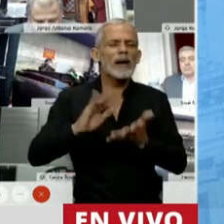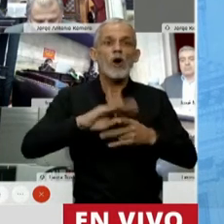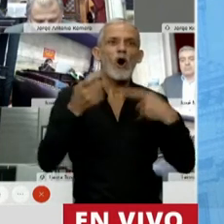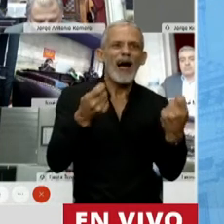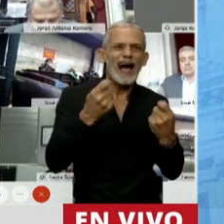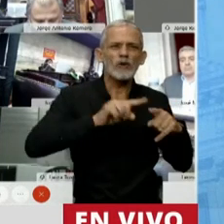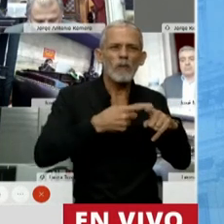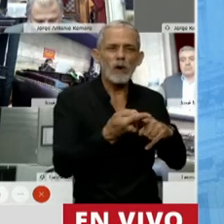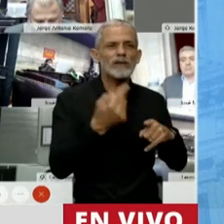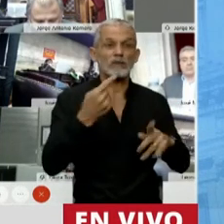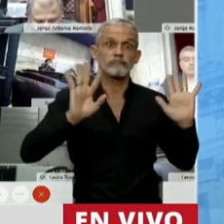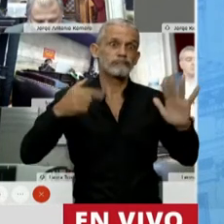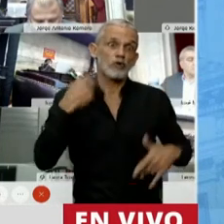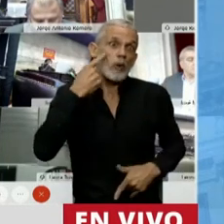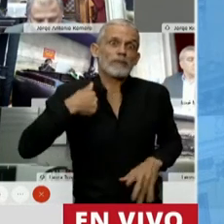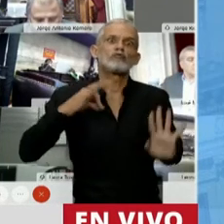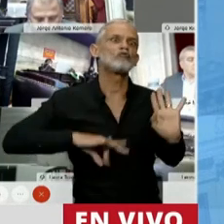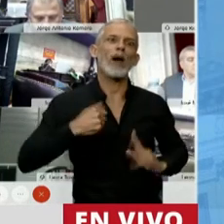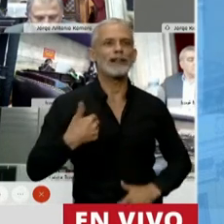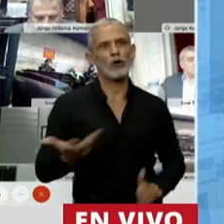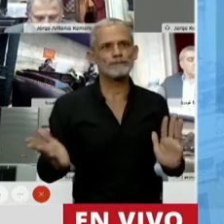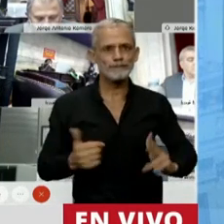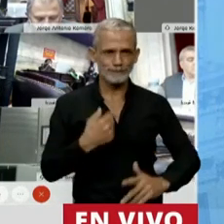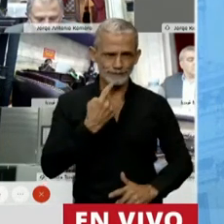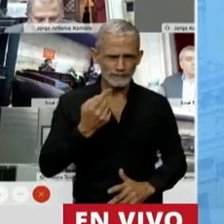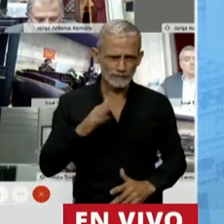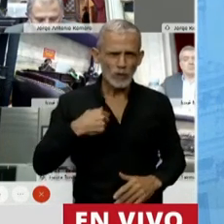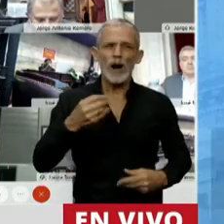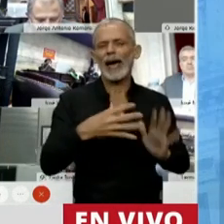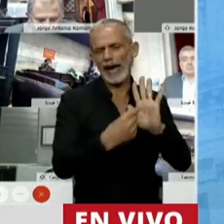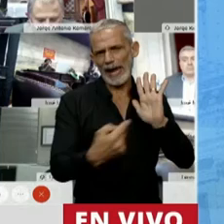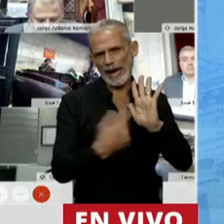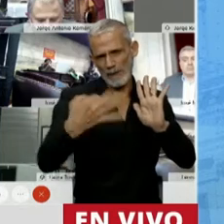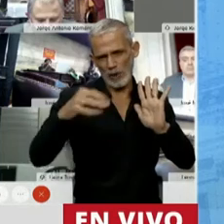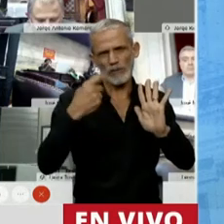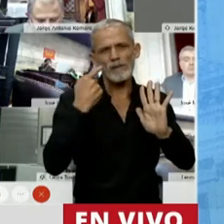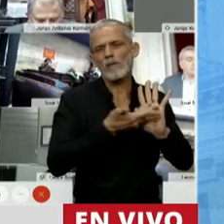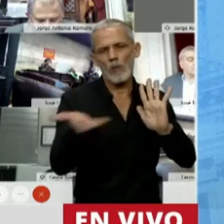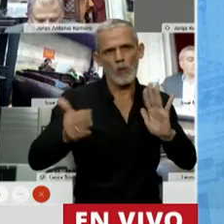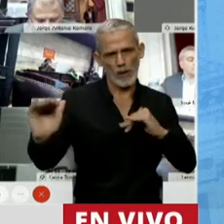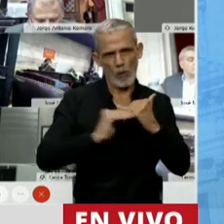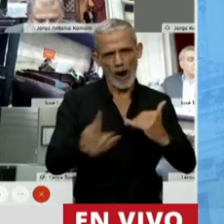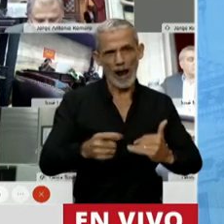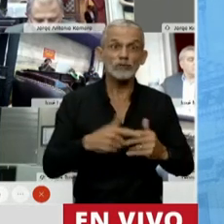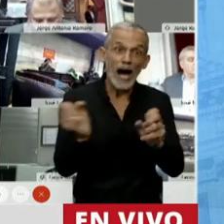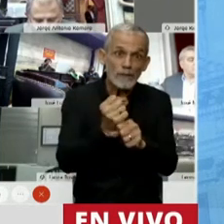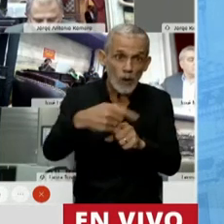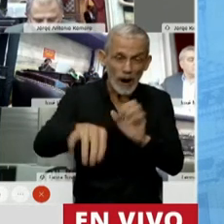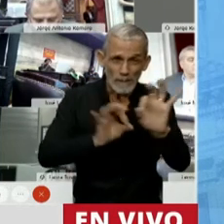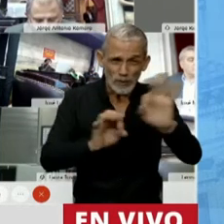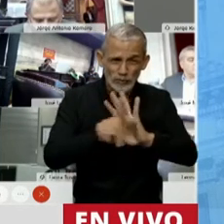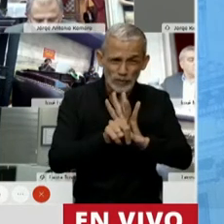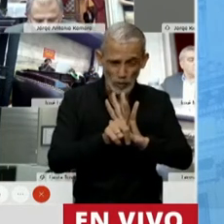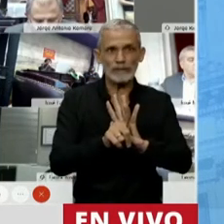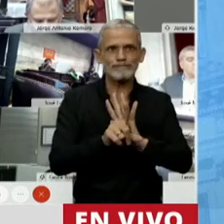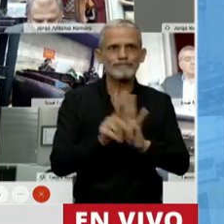de la política y dijo que él vivía de su sueldo. Bueno, sería bueno que dieran el ejemplo. Por lo que considero que aprobar este proyecto generará un